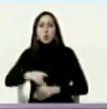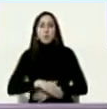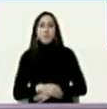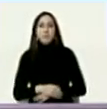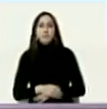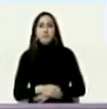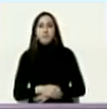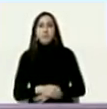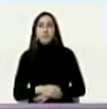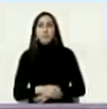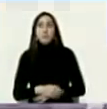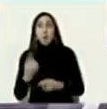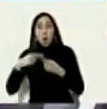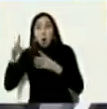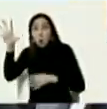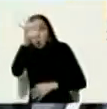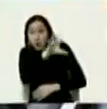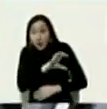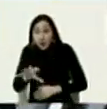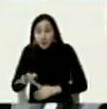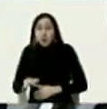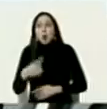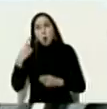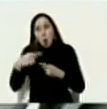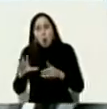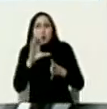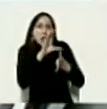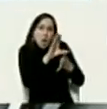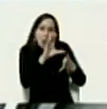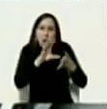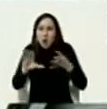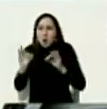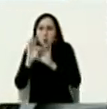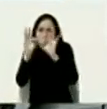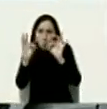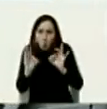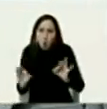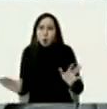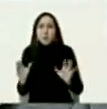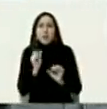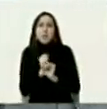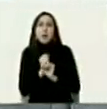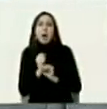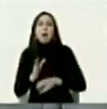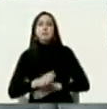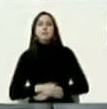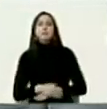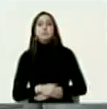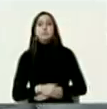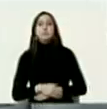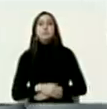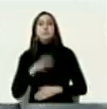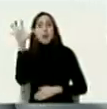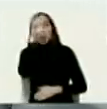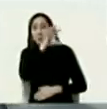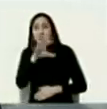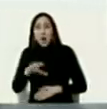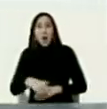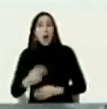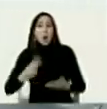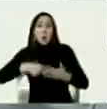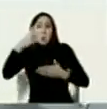en otros países tiene otras características otra intensidad cada país levanta su programa